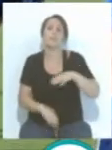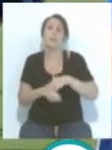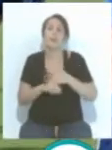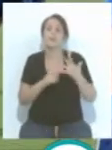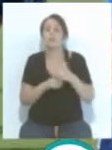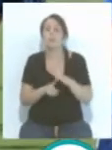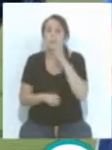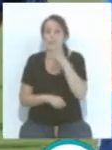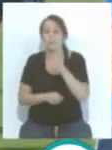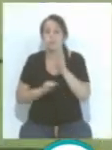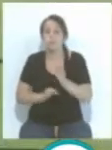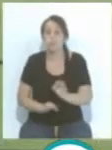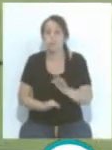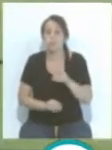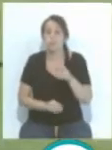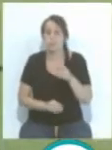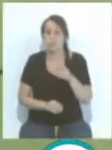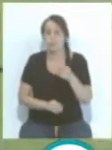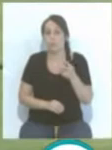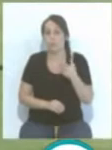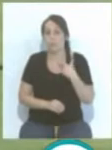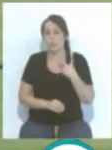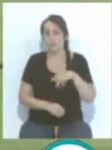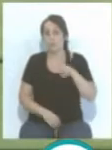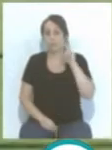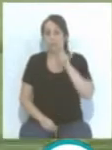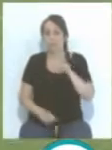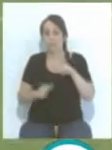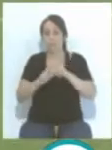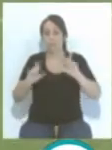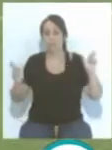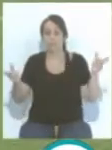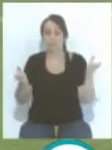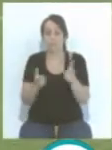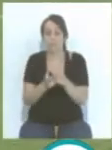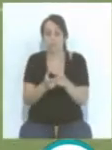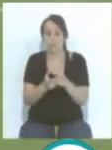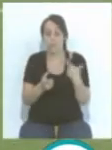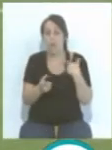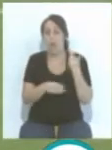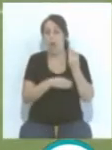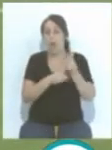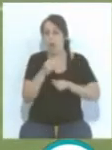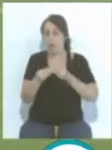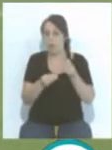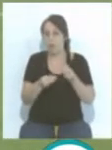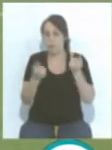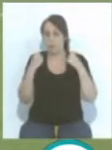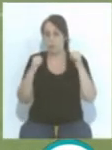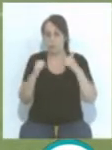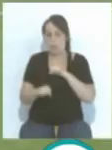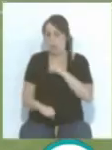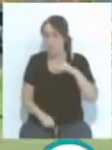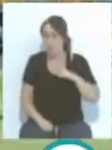precisamente con un sobredimensionamiento de la plantilla que hay actualmente, hacer entrenamientos individuales no le va a servir